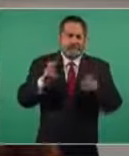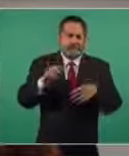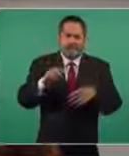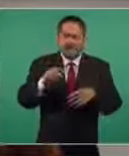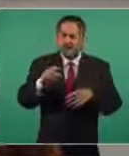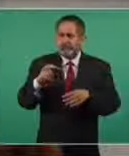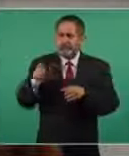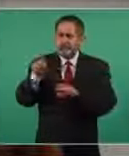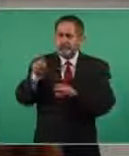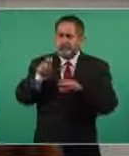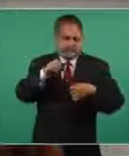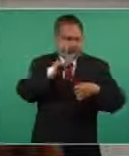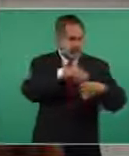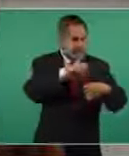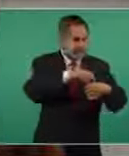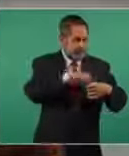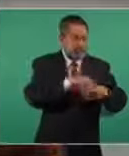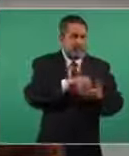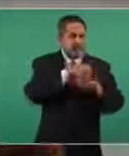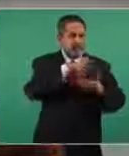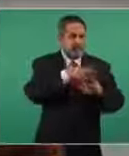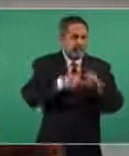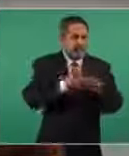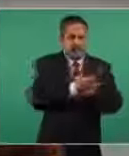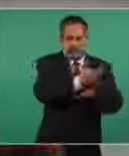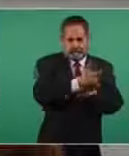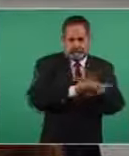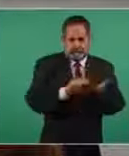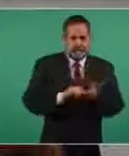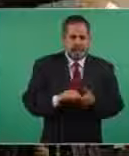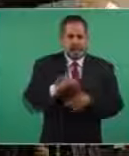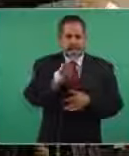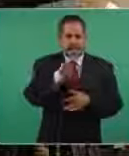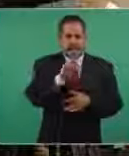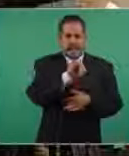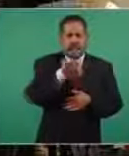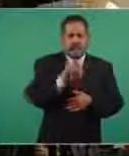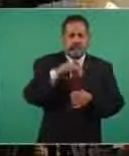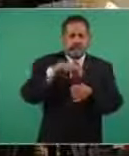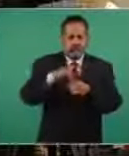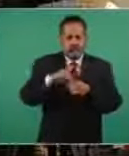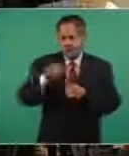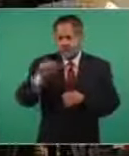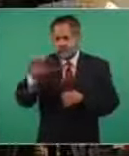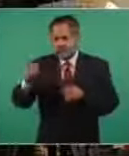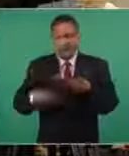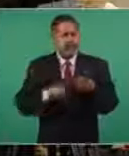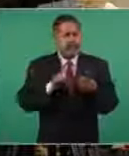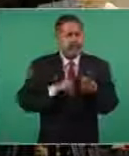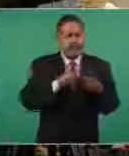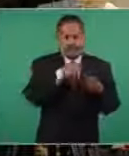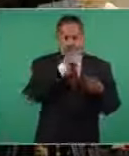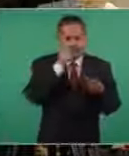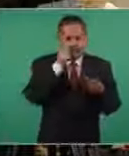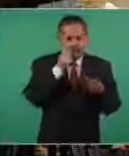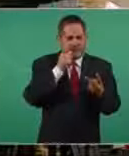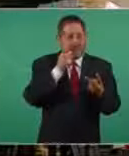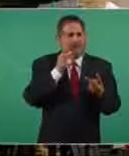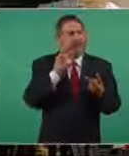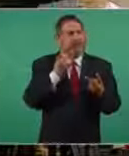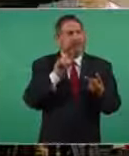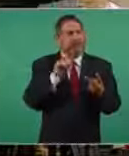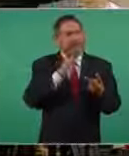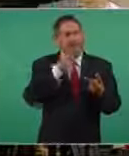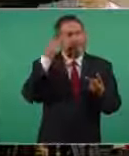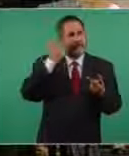Maestros Cajas de Ahorro hace la Cooperativa Magisterial Benito Juárez, Fondo Magisterial